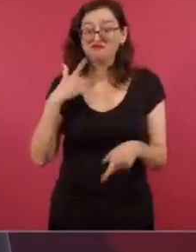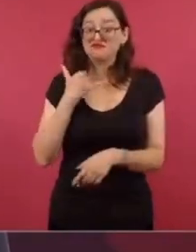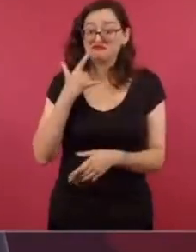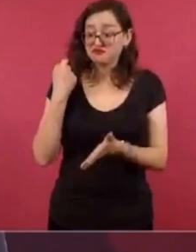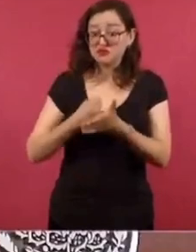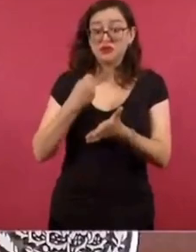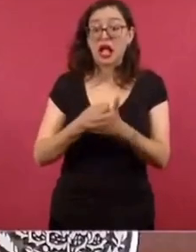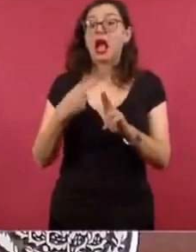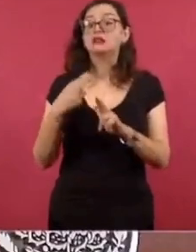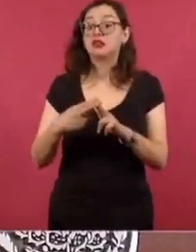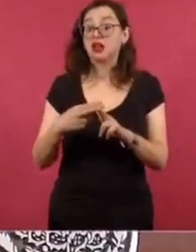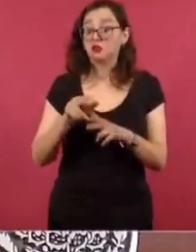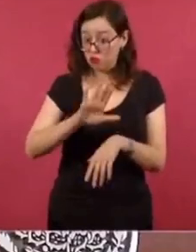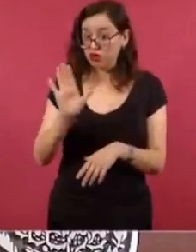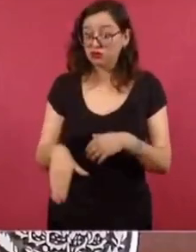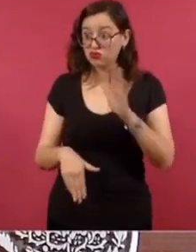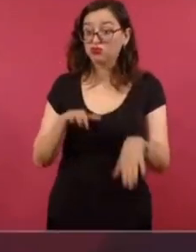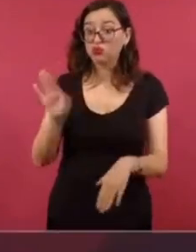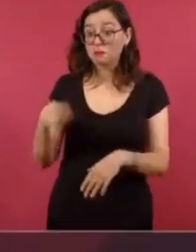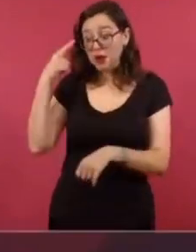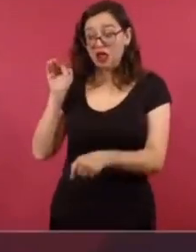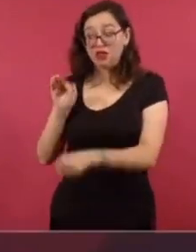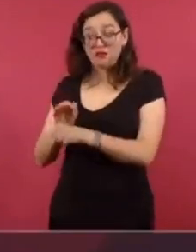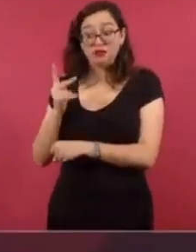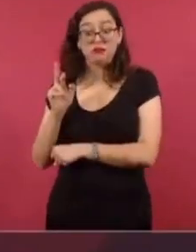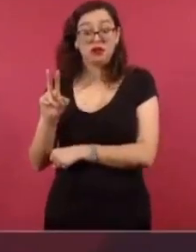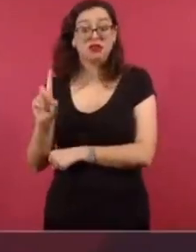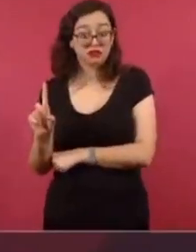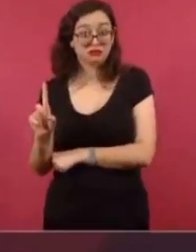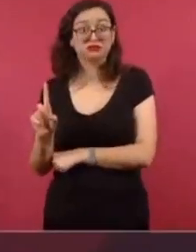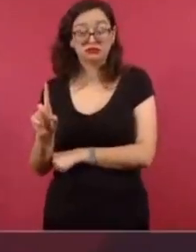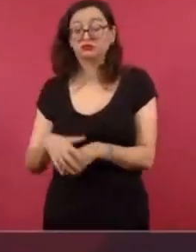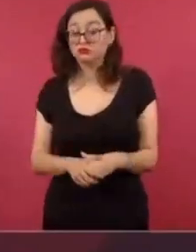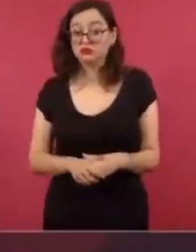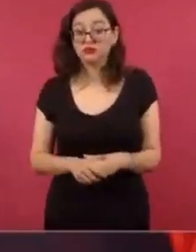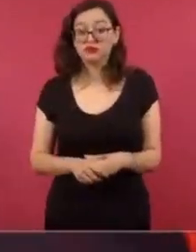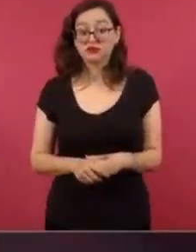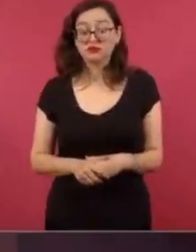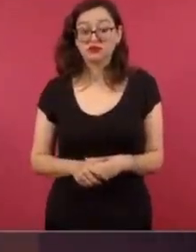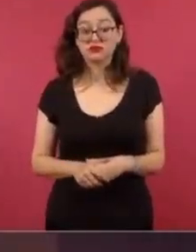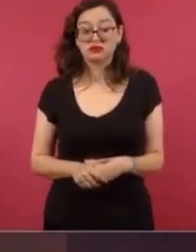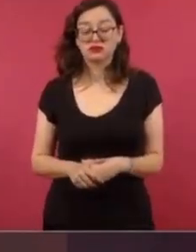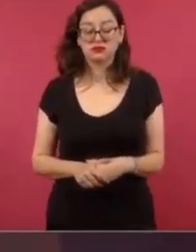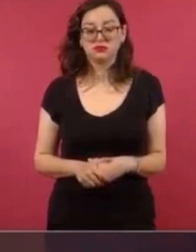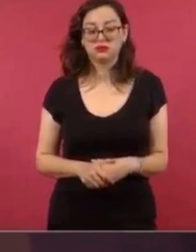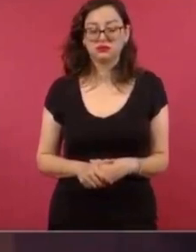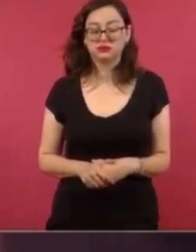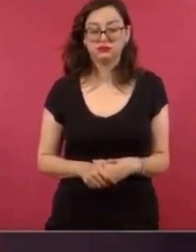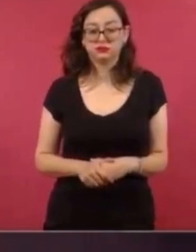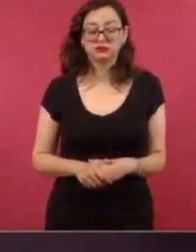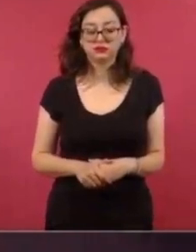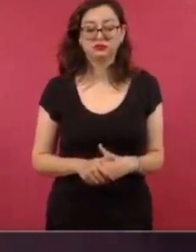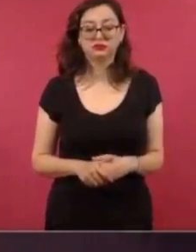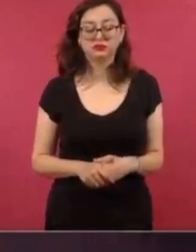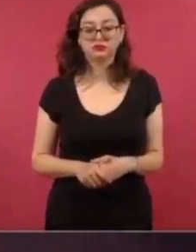y que luchó por causas justas. Y los partidos, también eso hay que tenerlo presente, son